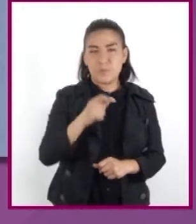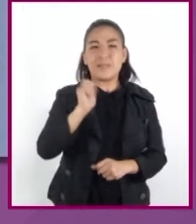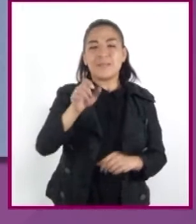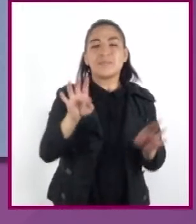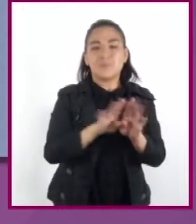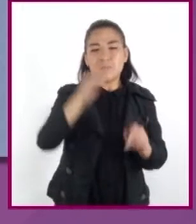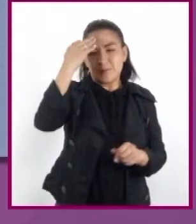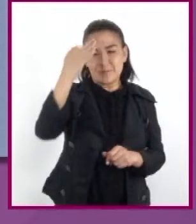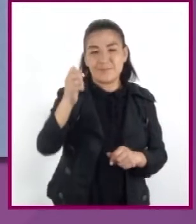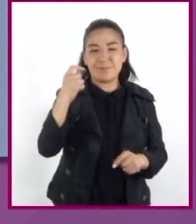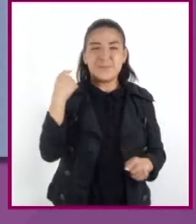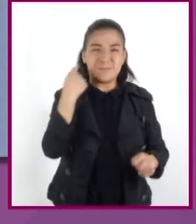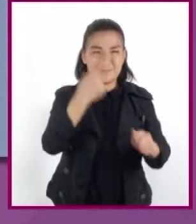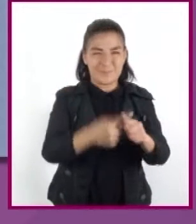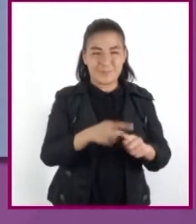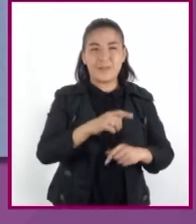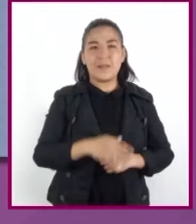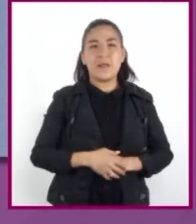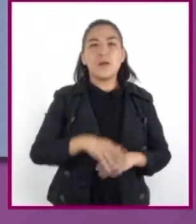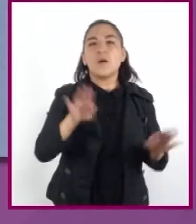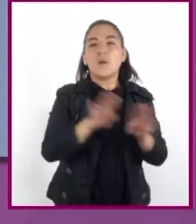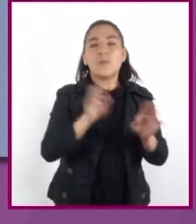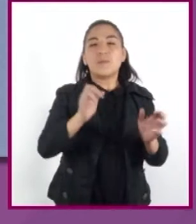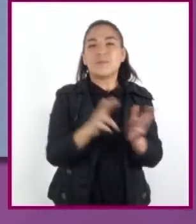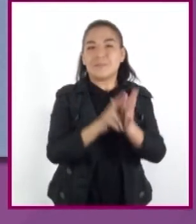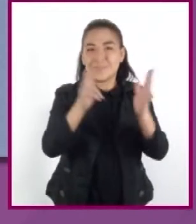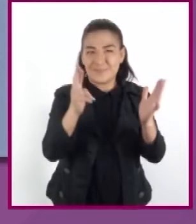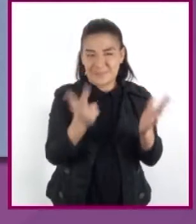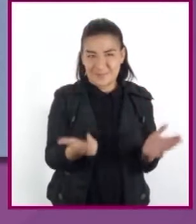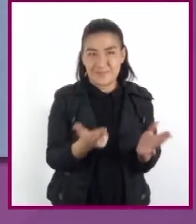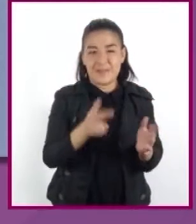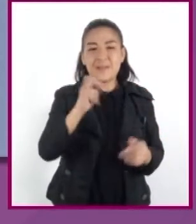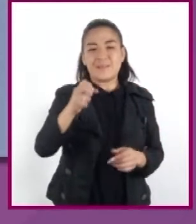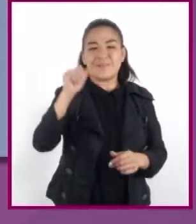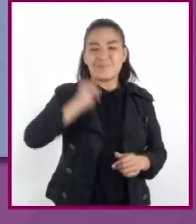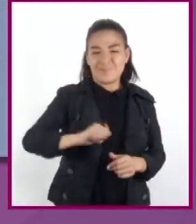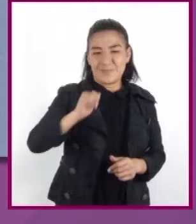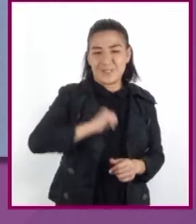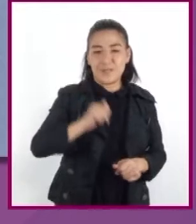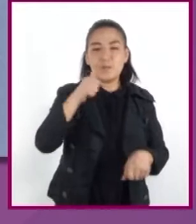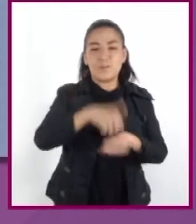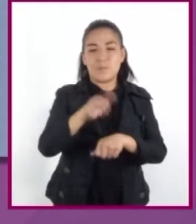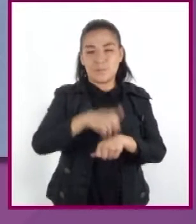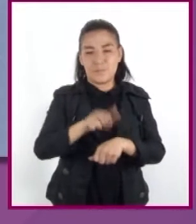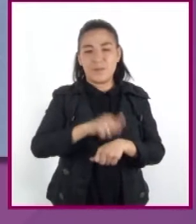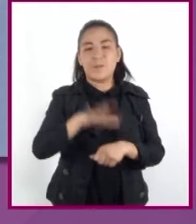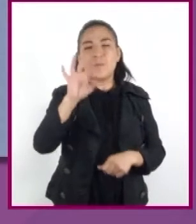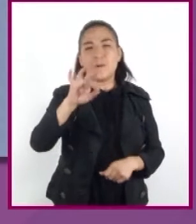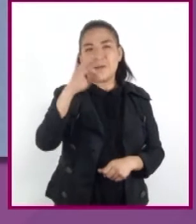de la historia mesoamericana, contenido en la revista Arqueología Mexicana número 43.